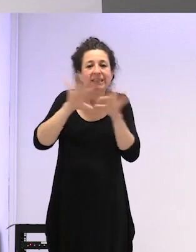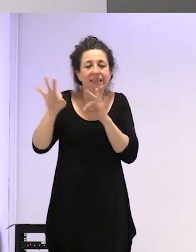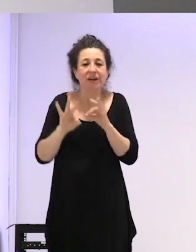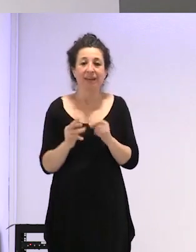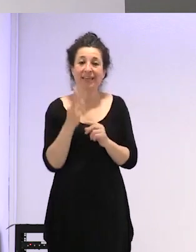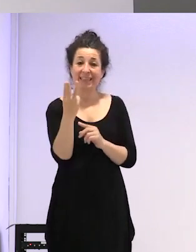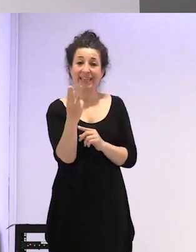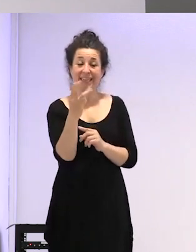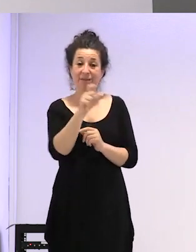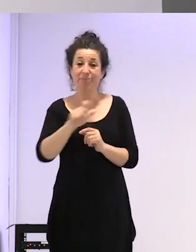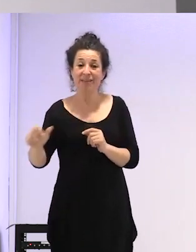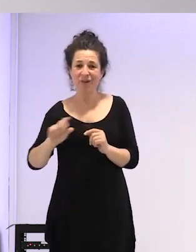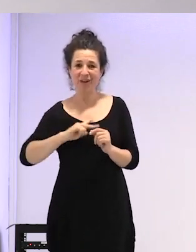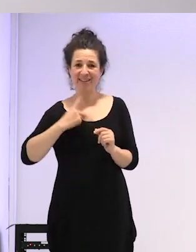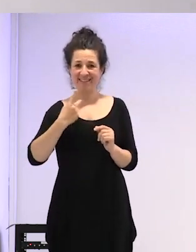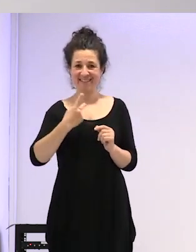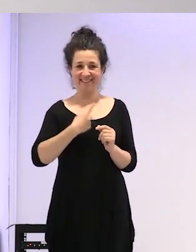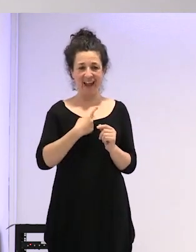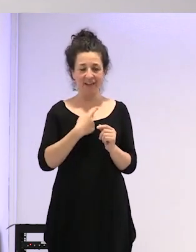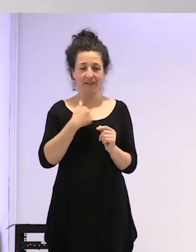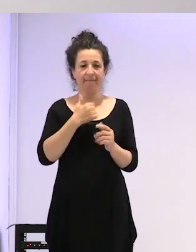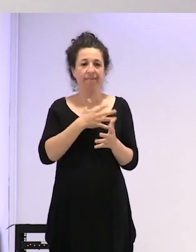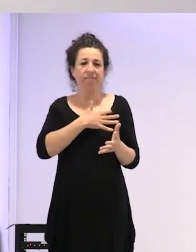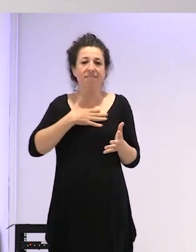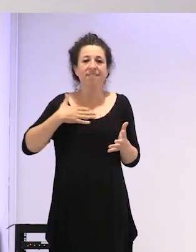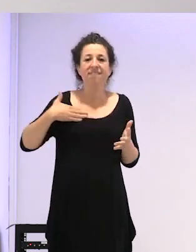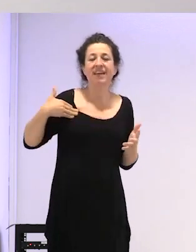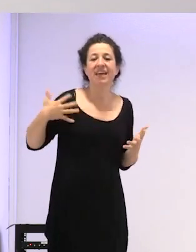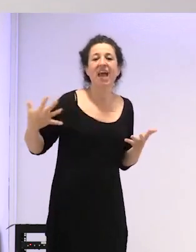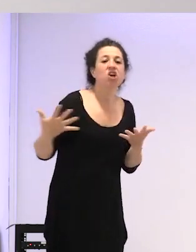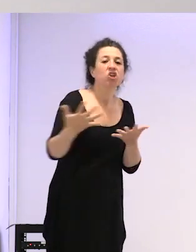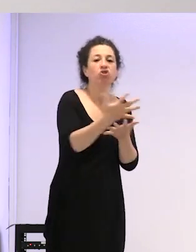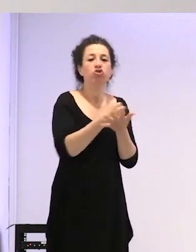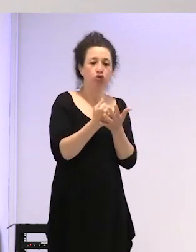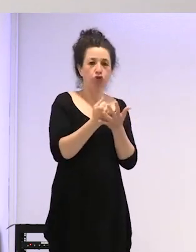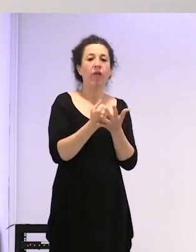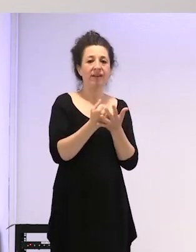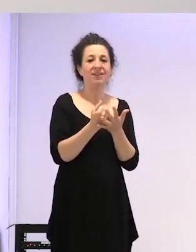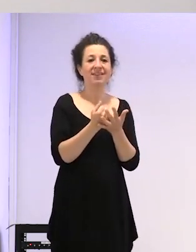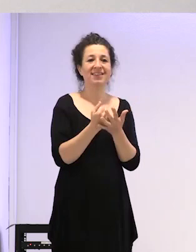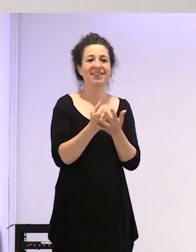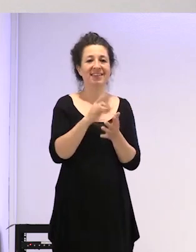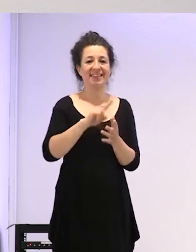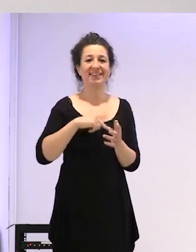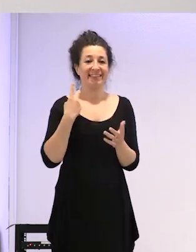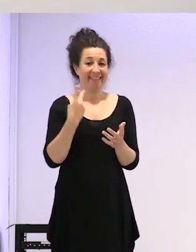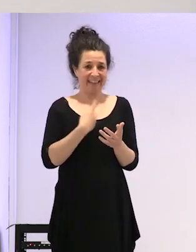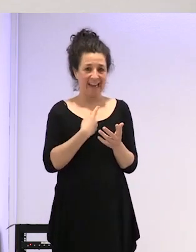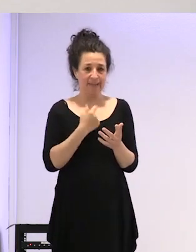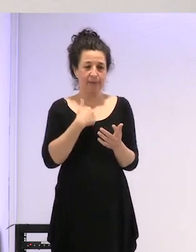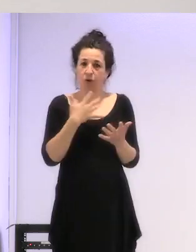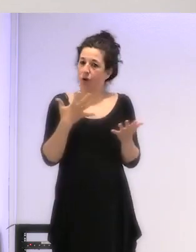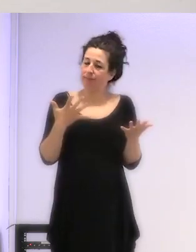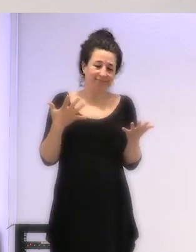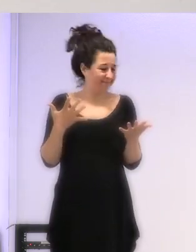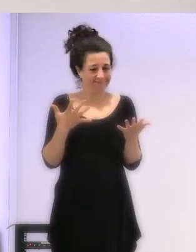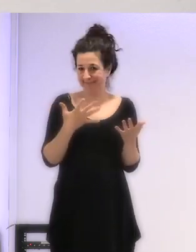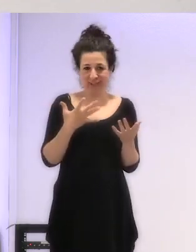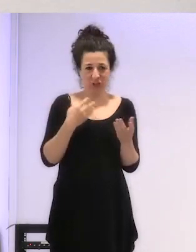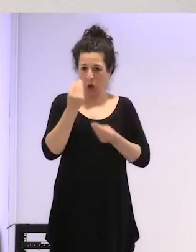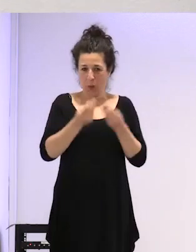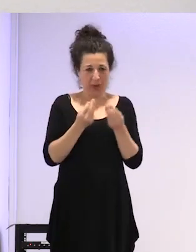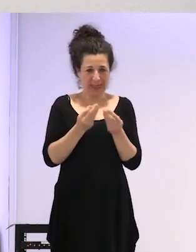transgénero a mi me encantaría de todas hablar trans pero no voy a transitar por ello ya sería la hostia